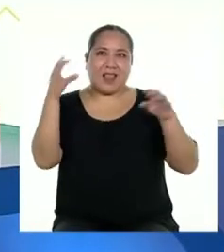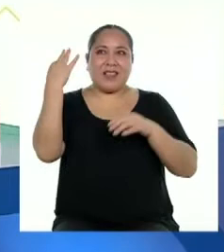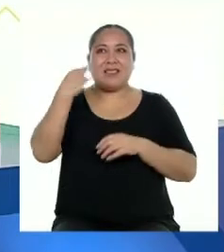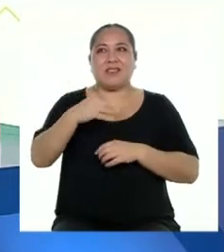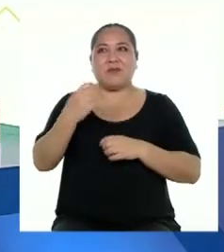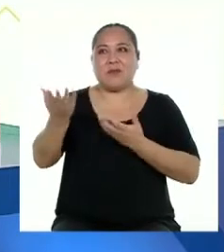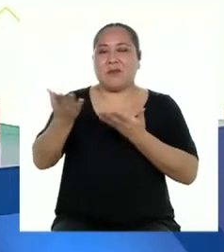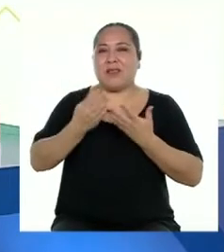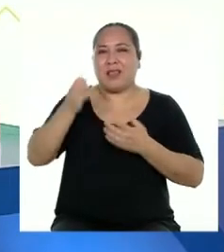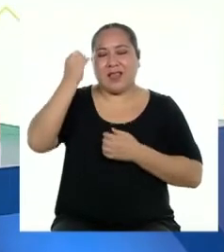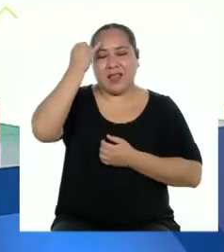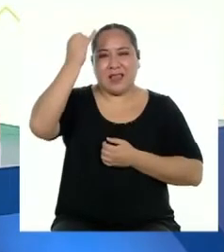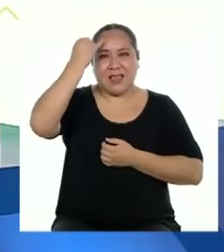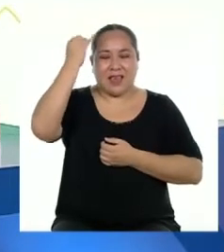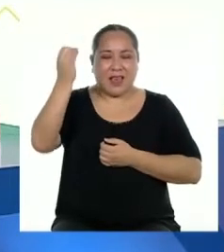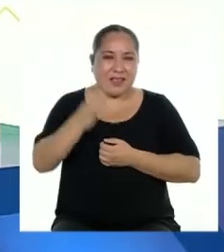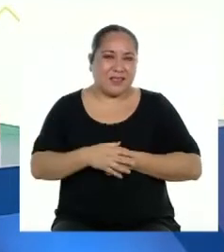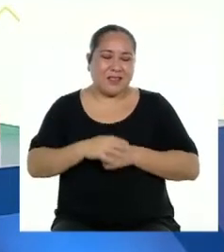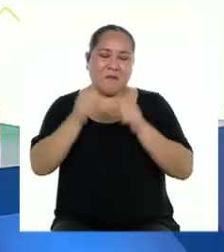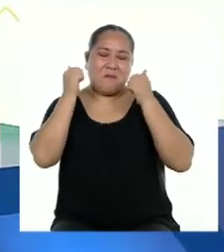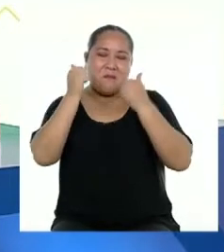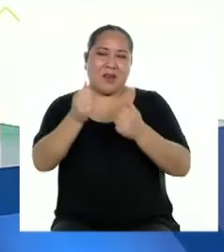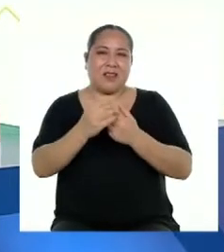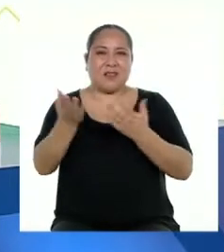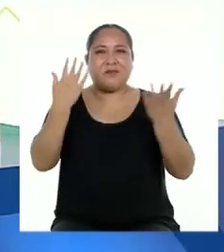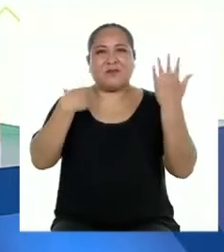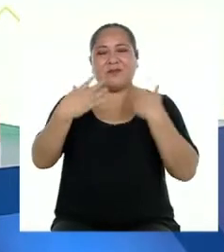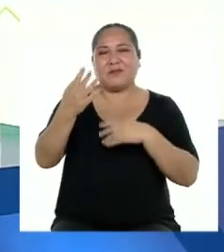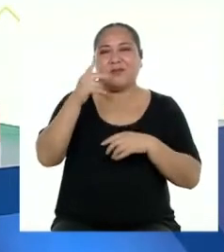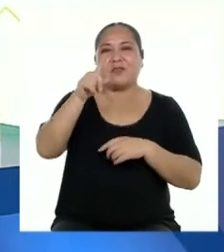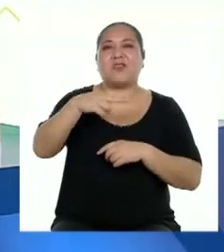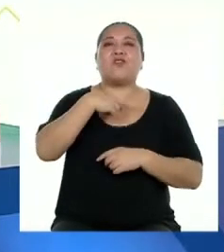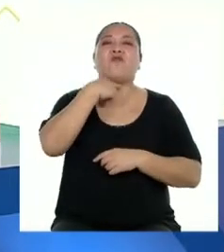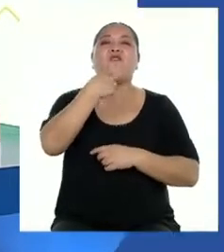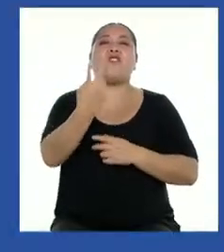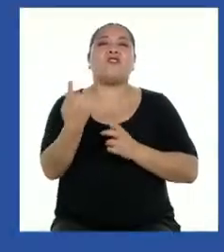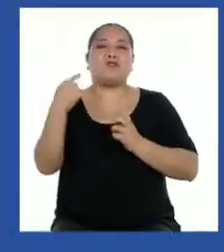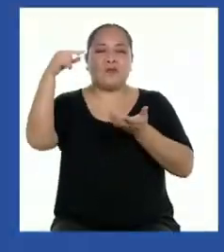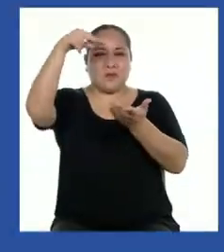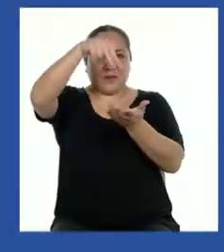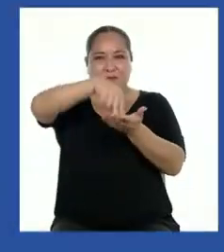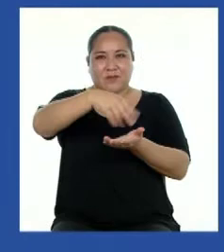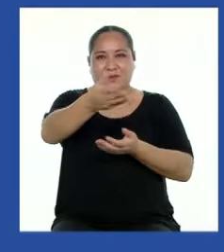siempre me dan ideas bien chéveres. Vamos con nuestro segmento, Tu Voz Presente.